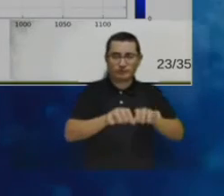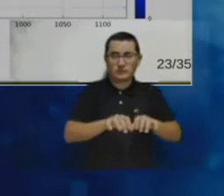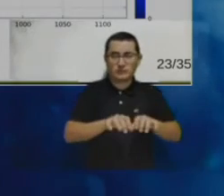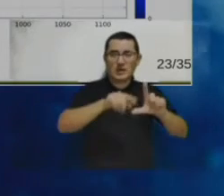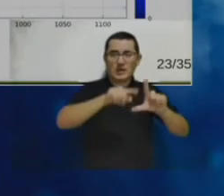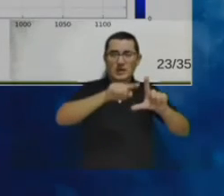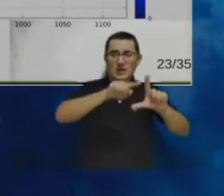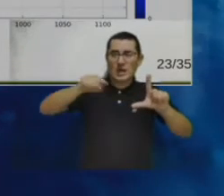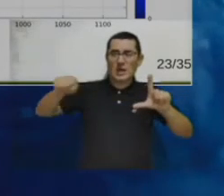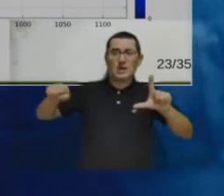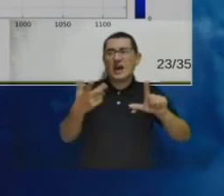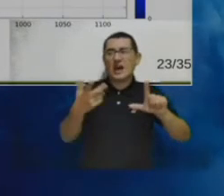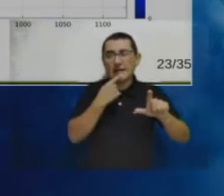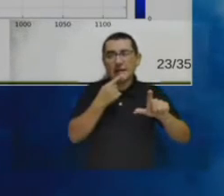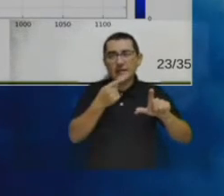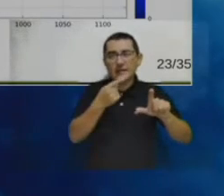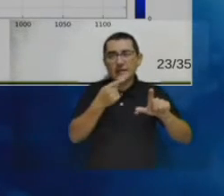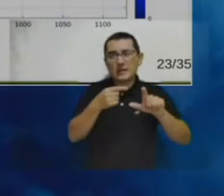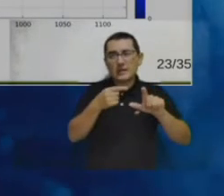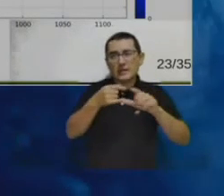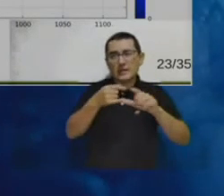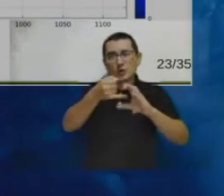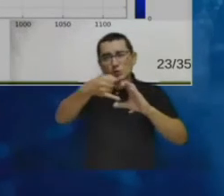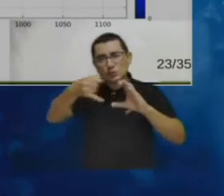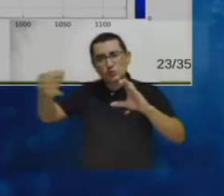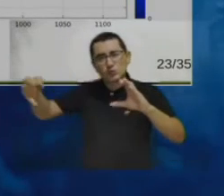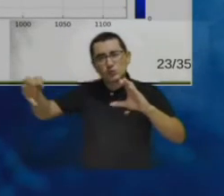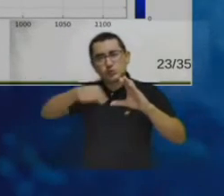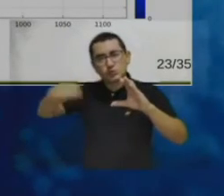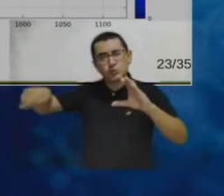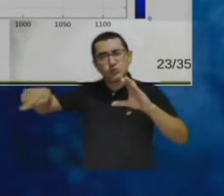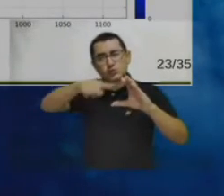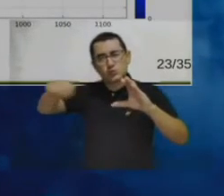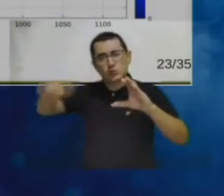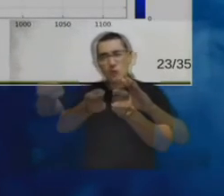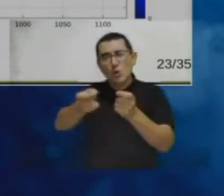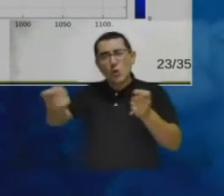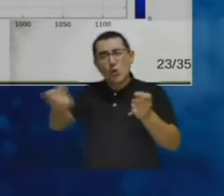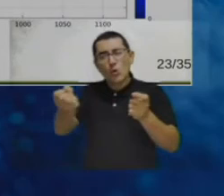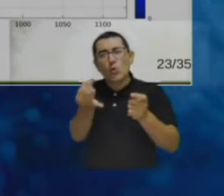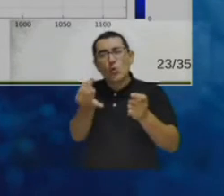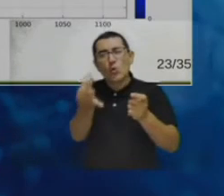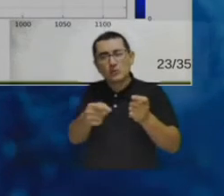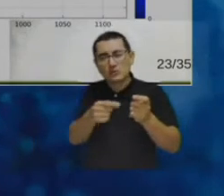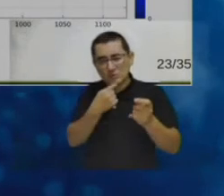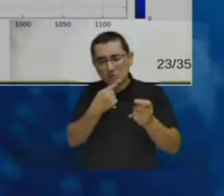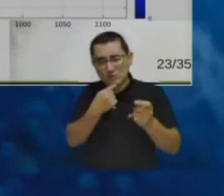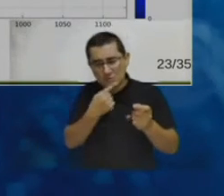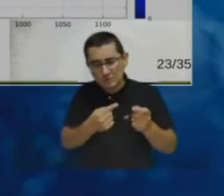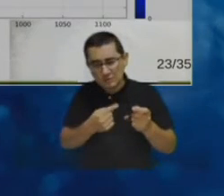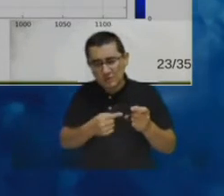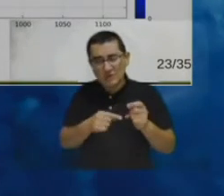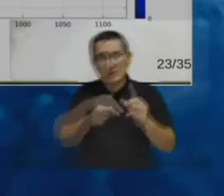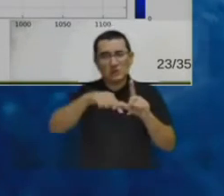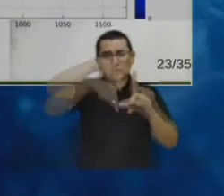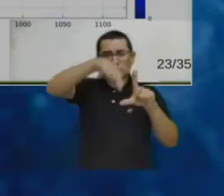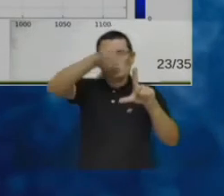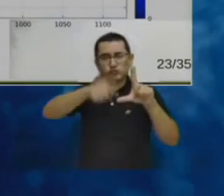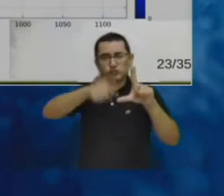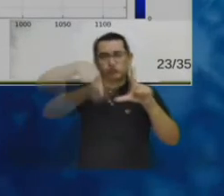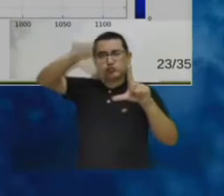medidos y hace la integración de datos para mostrar en este caso el perfil de campo cercano que está